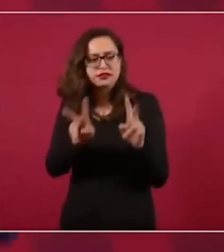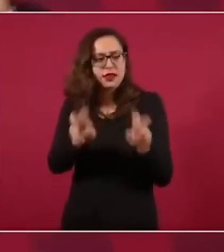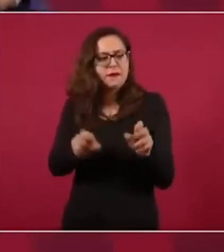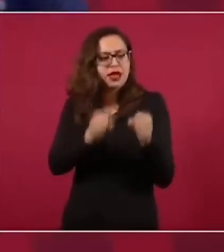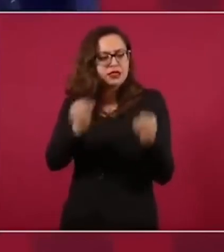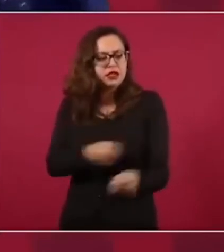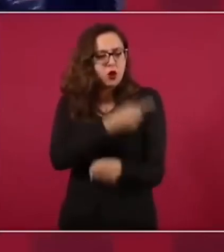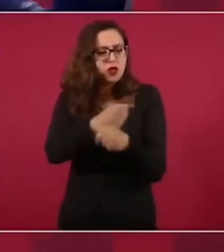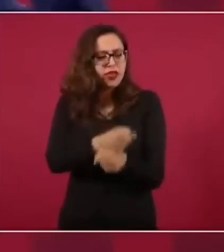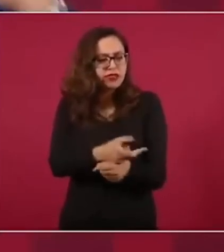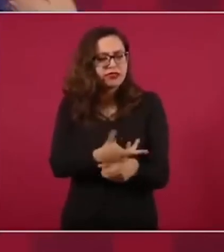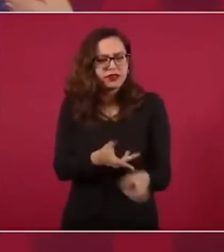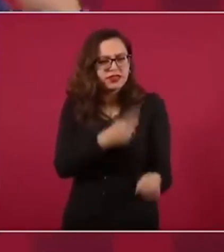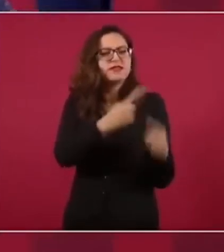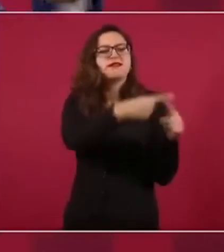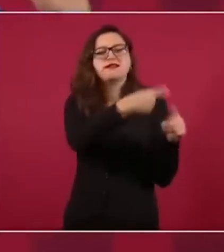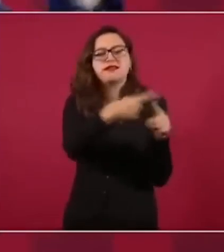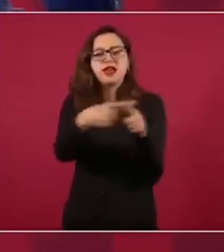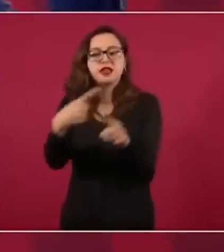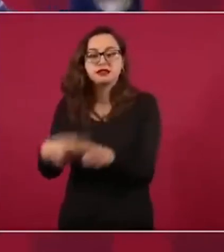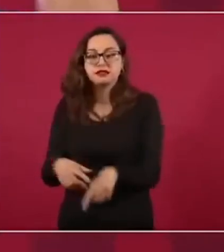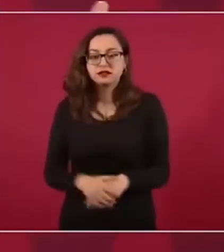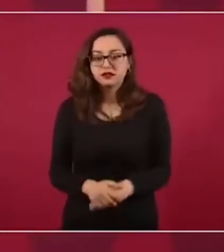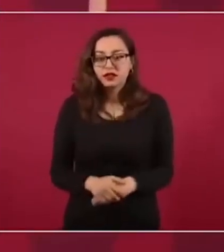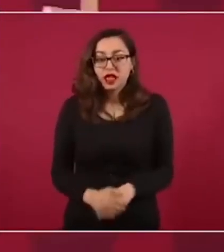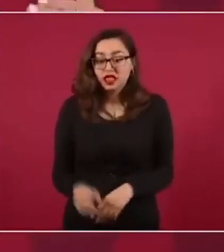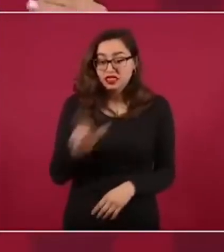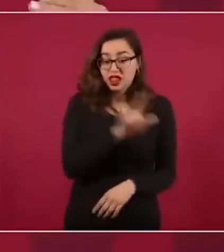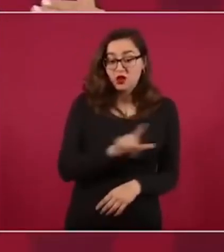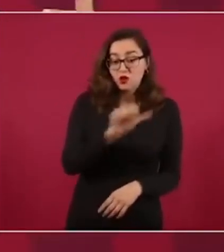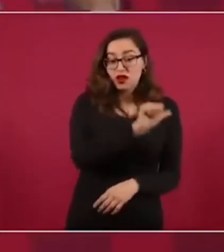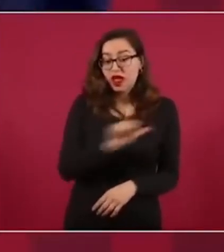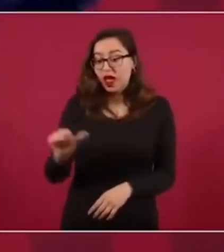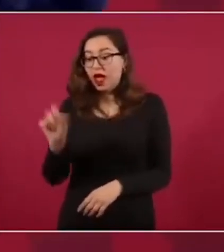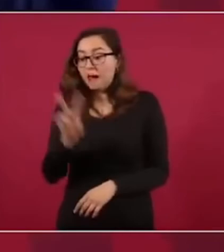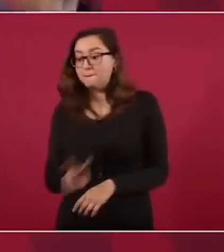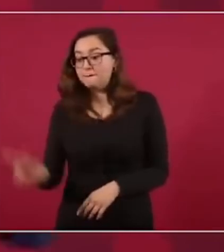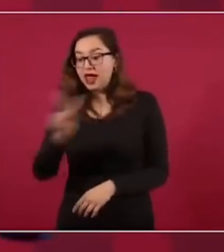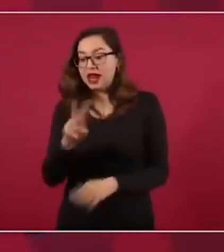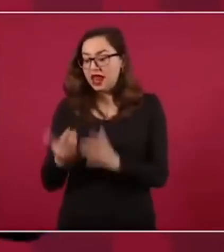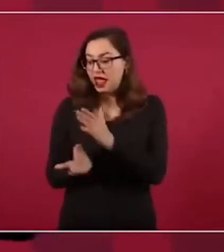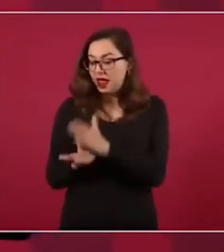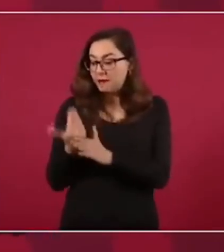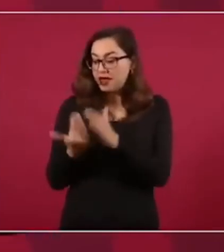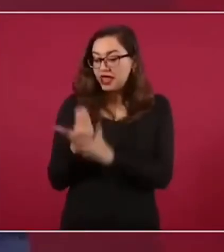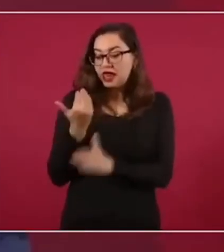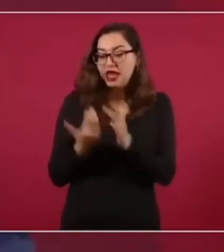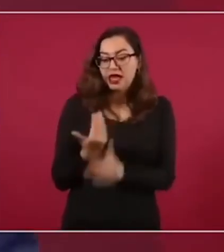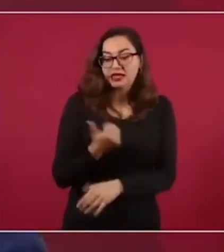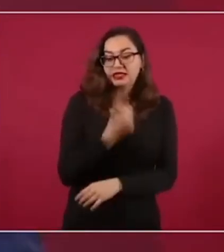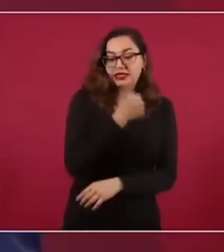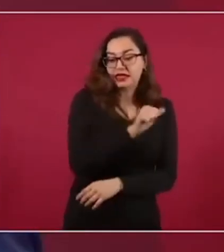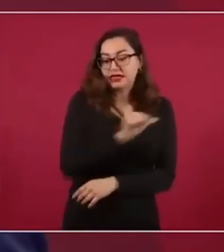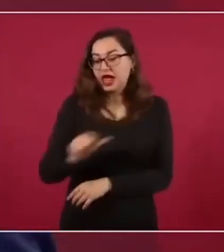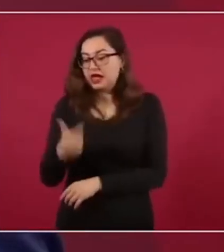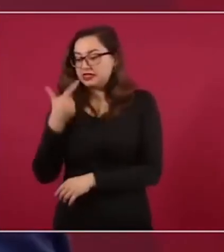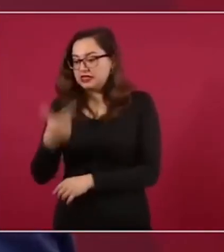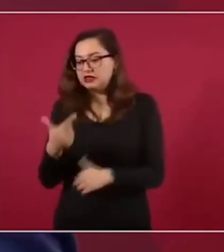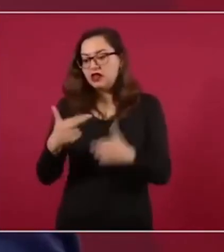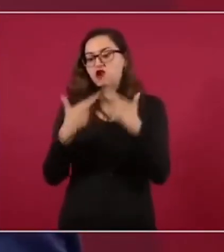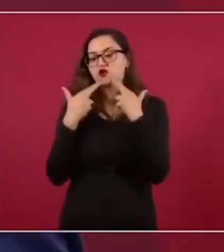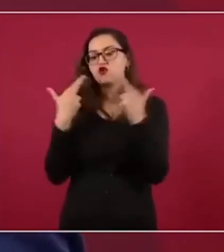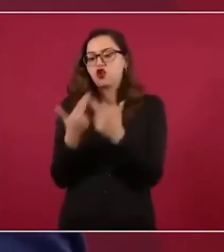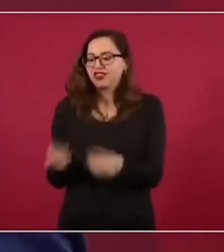de lunes a viernes, de seis a siete de la mañana, en reunión de todo el Gabinete de Seguridad, para